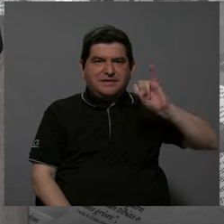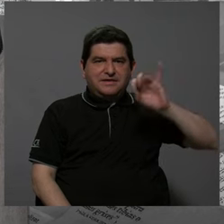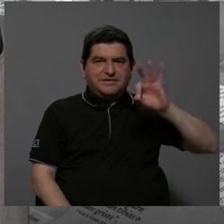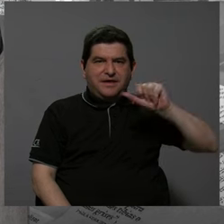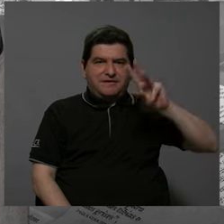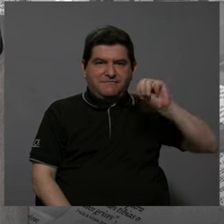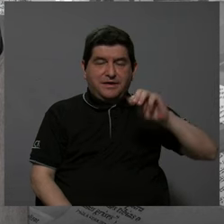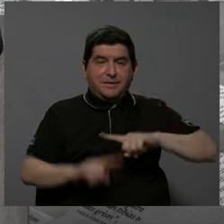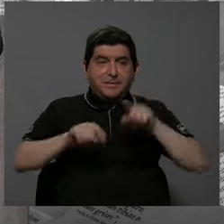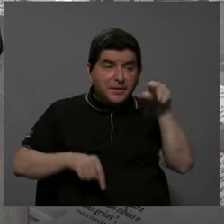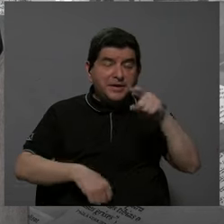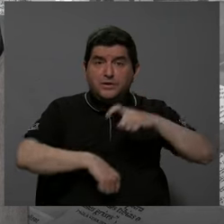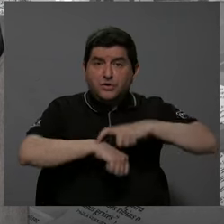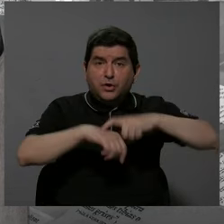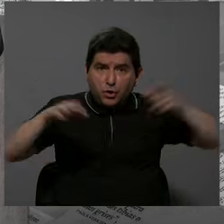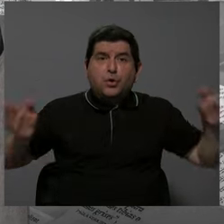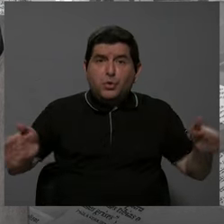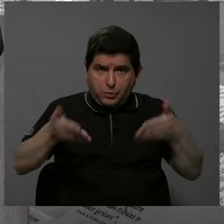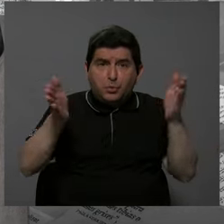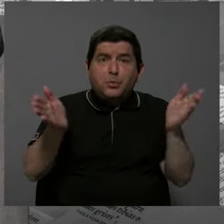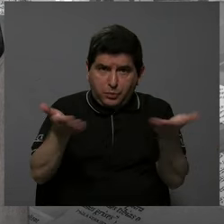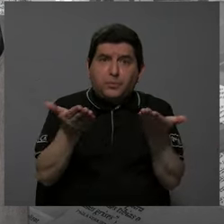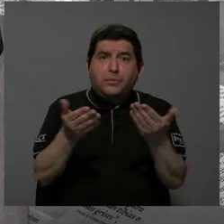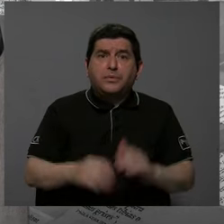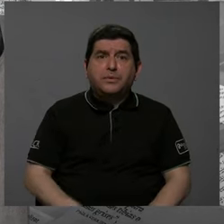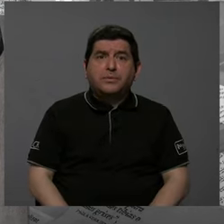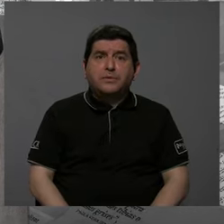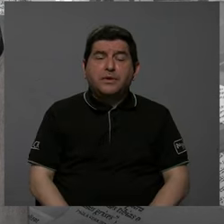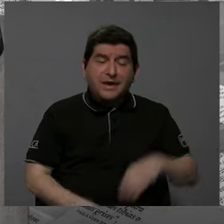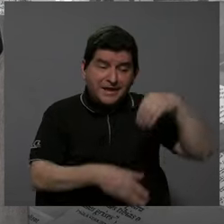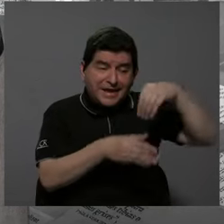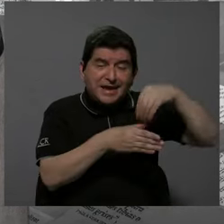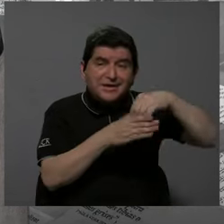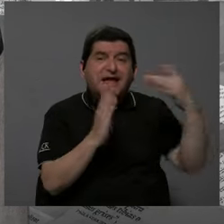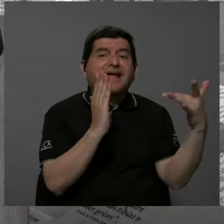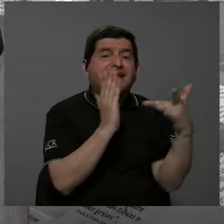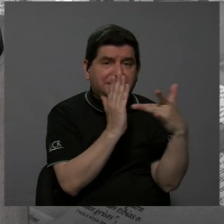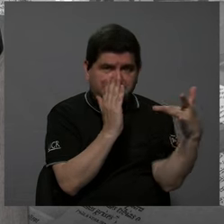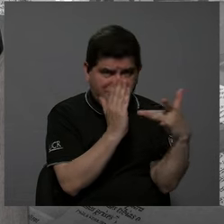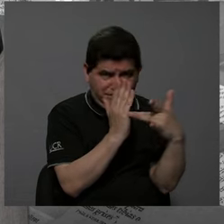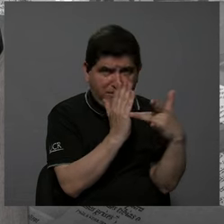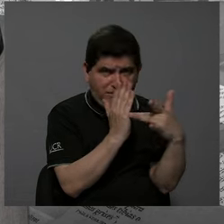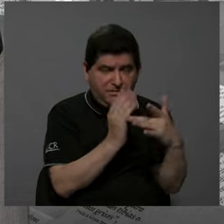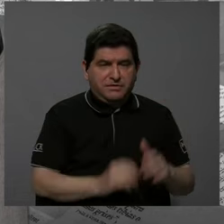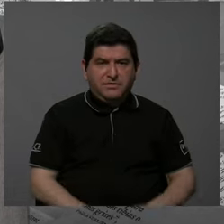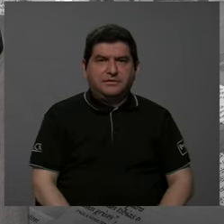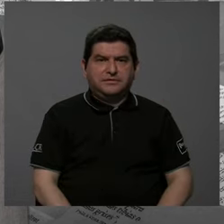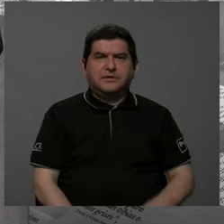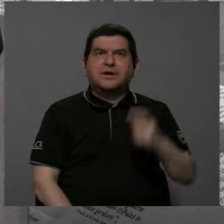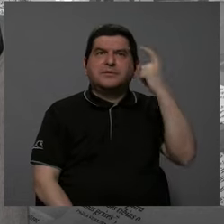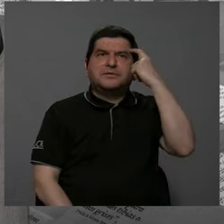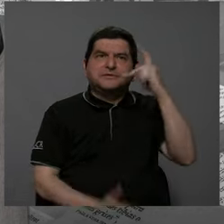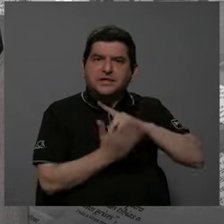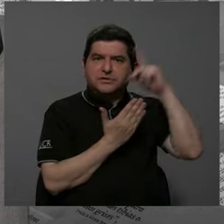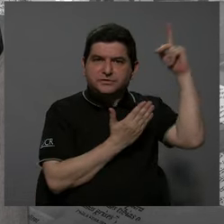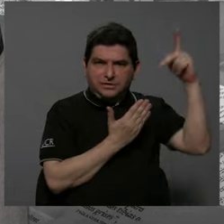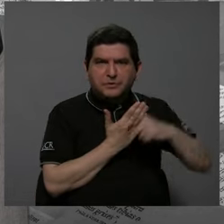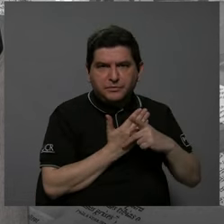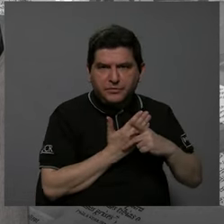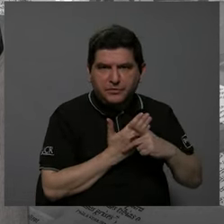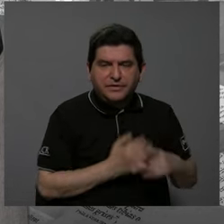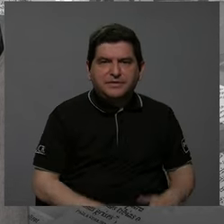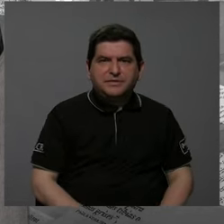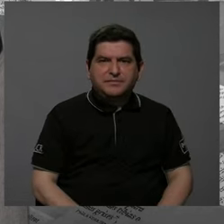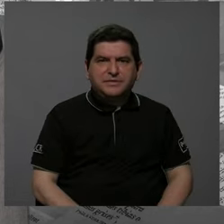época nosotros impulsamos muchísimo precisamente la inversión en tecnología, tanto en programas,